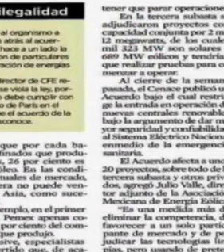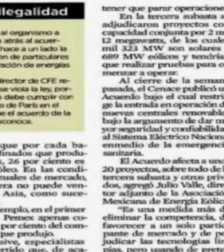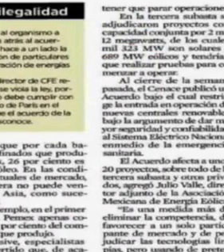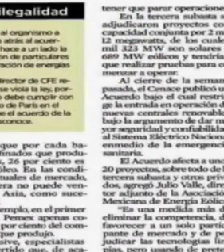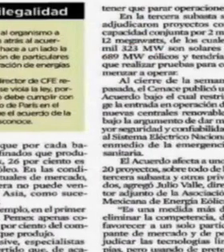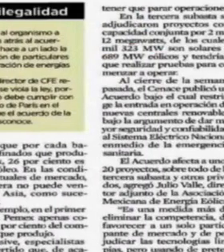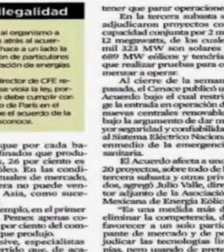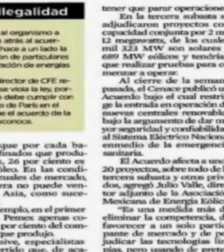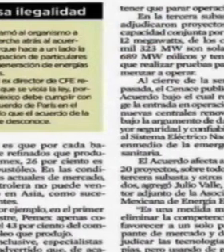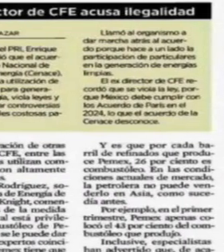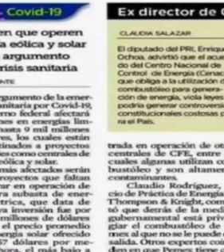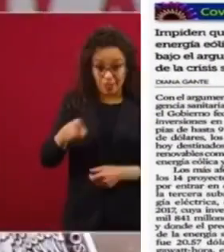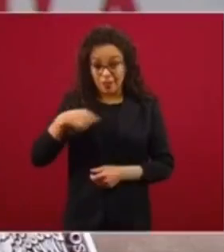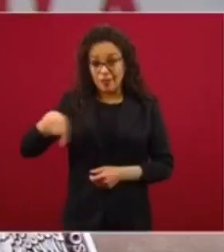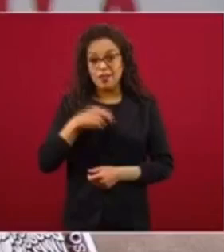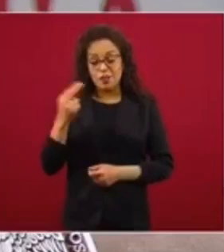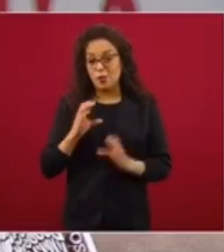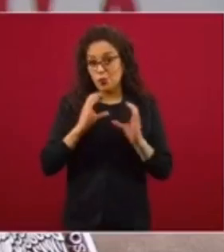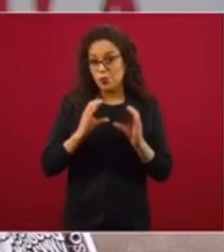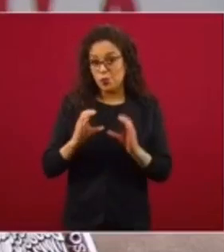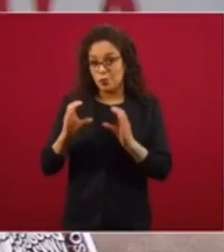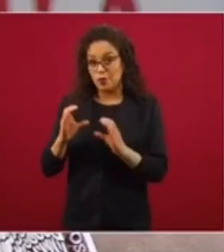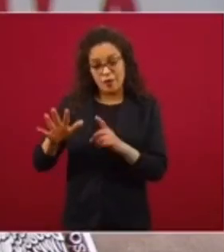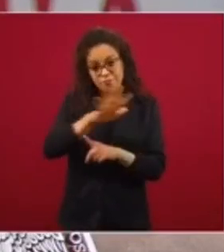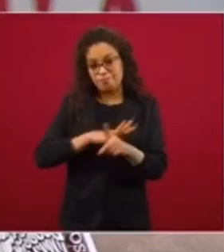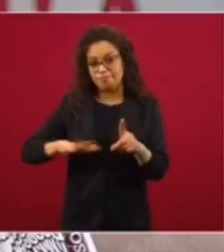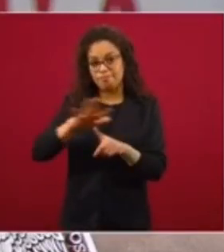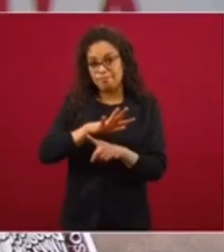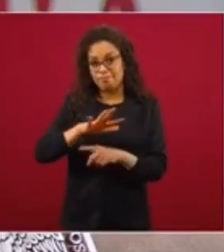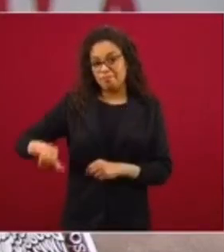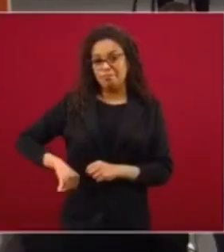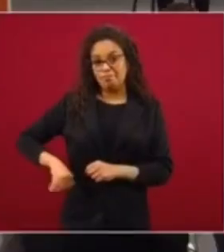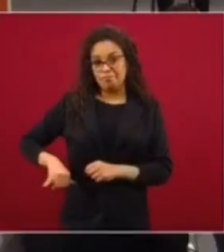Pero nosotros tenemos que cuidar el interés general, el interés de la nación.